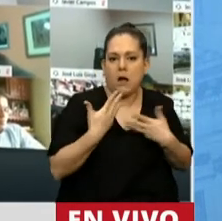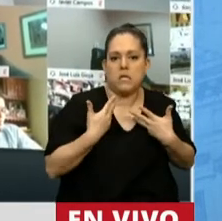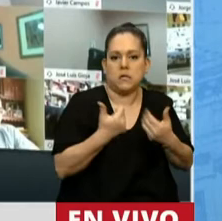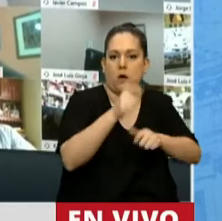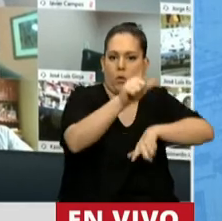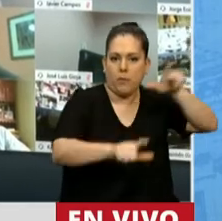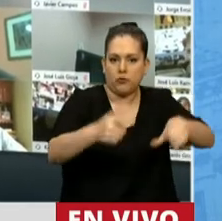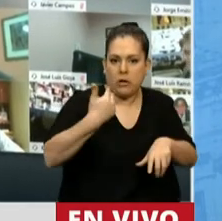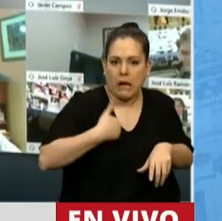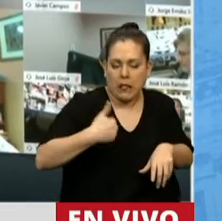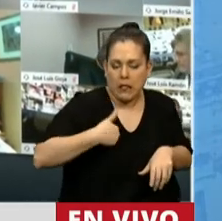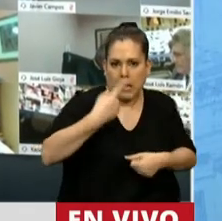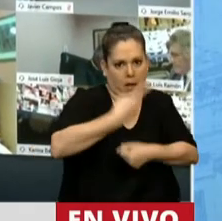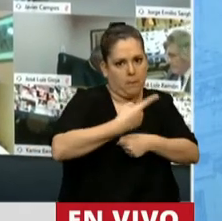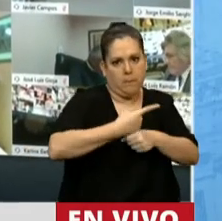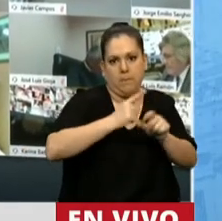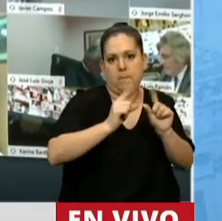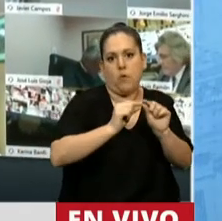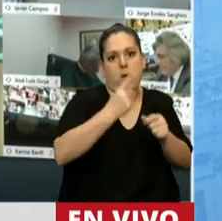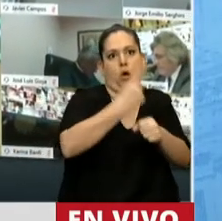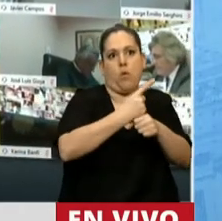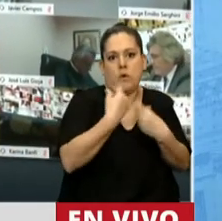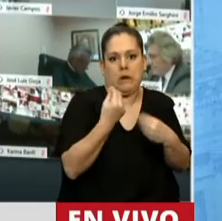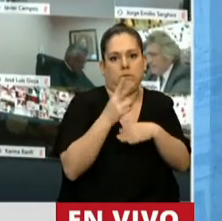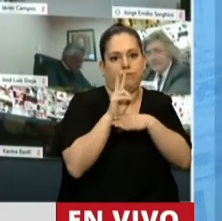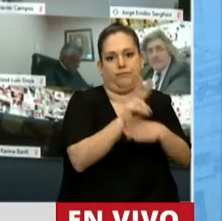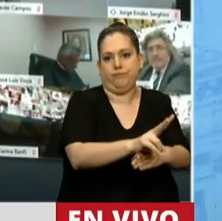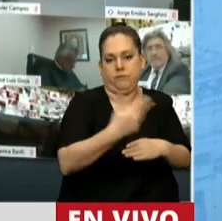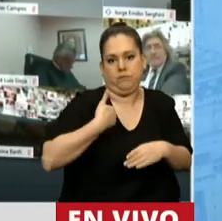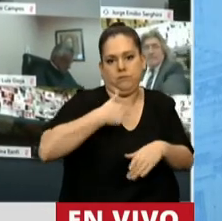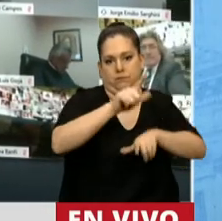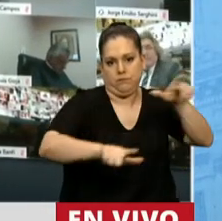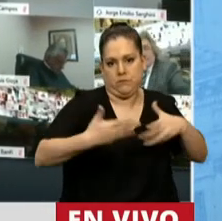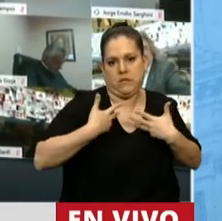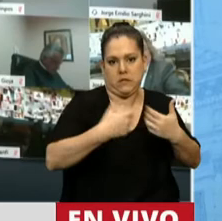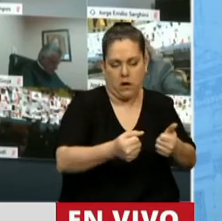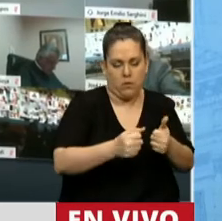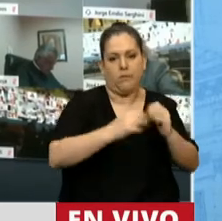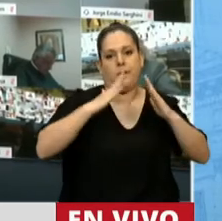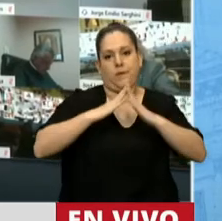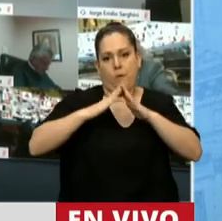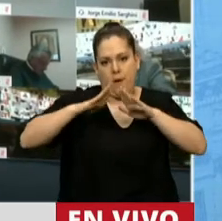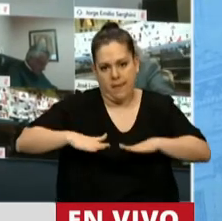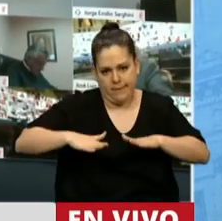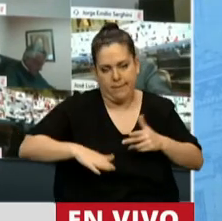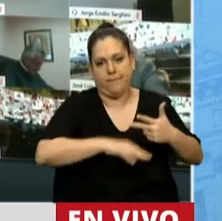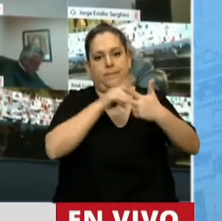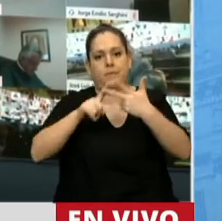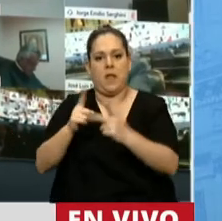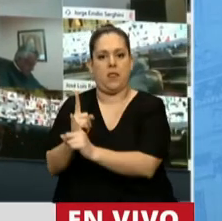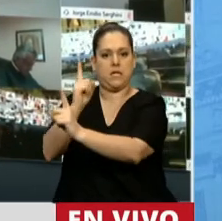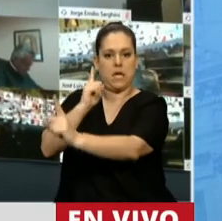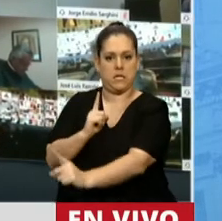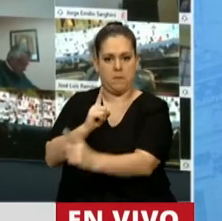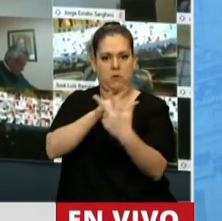los argentinos, primero la cuarentena, luego el distanciamiento social, que sin lugar a duda,